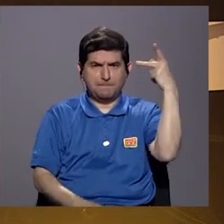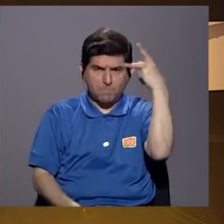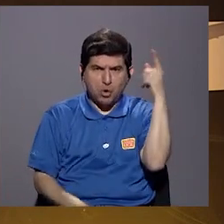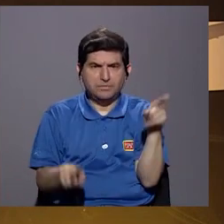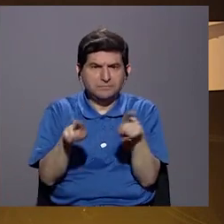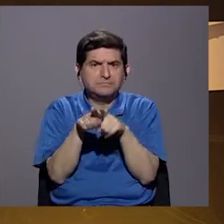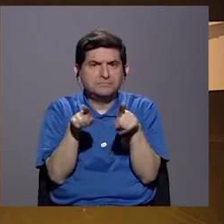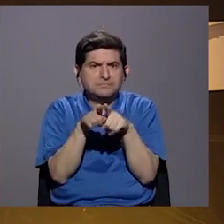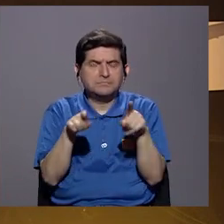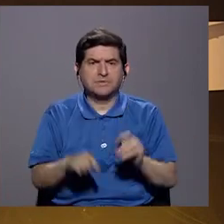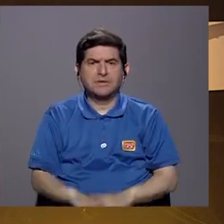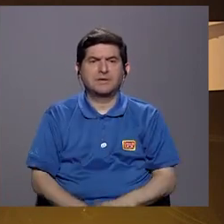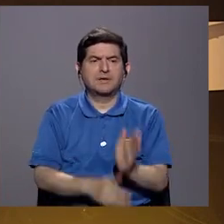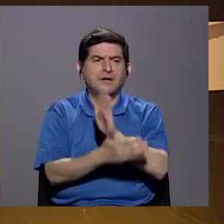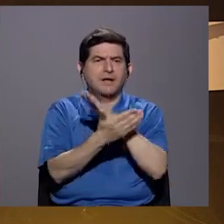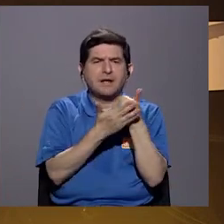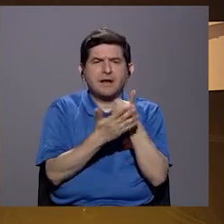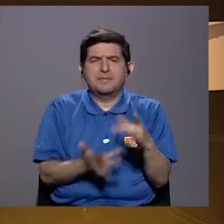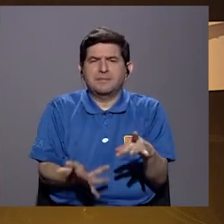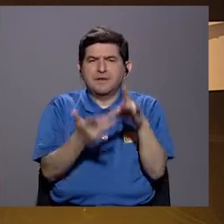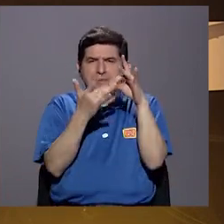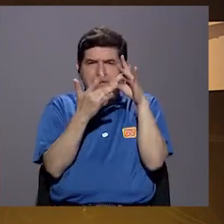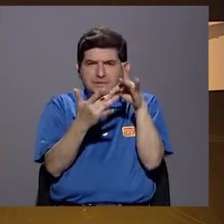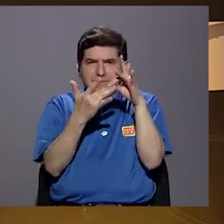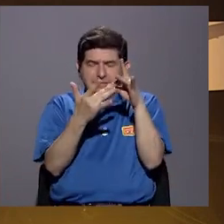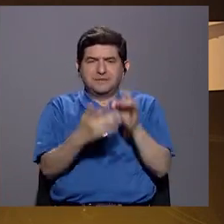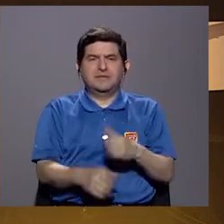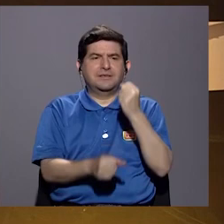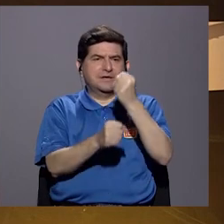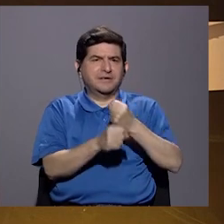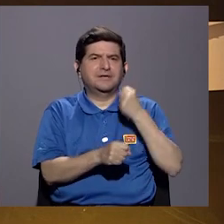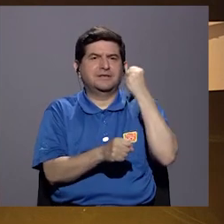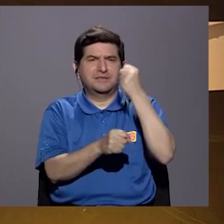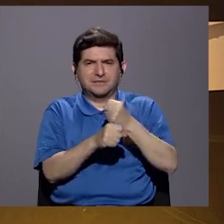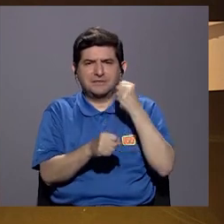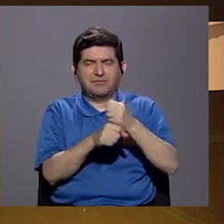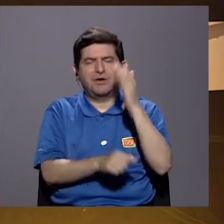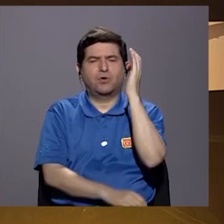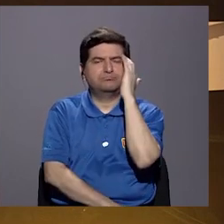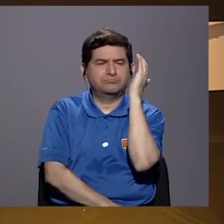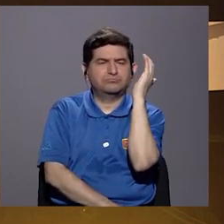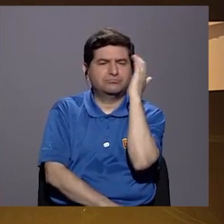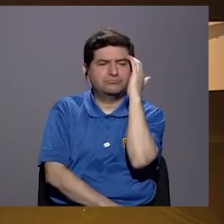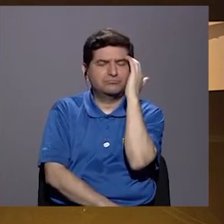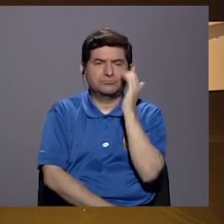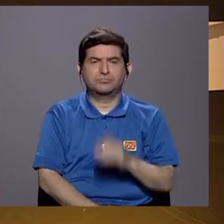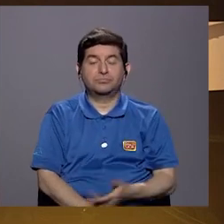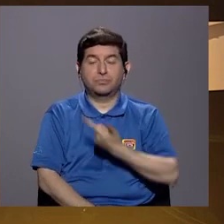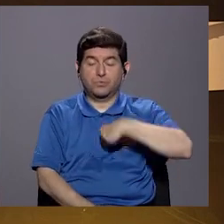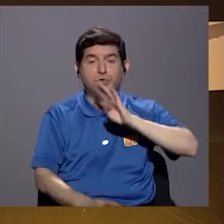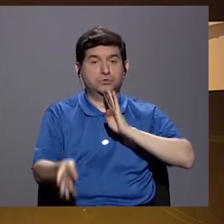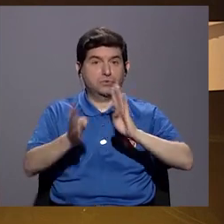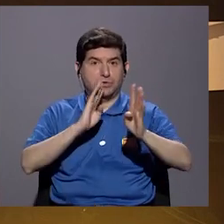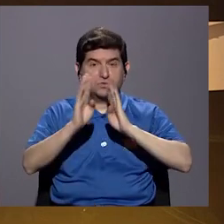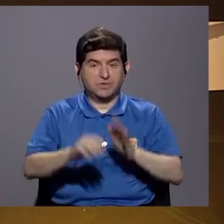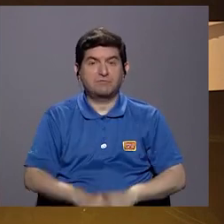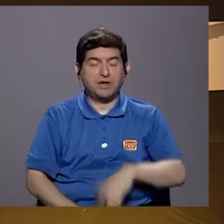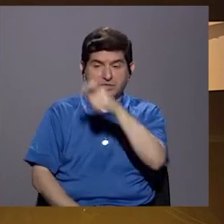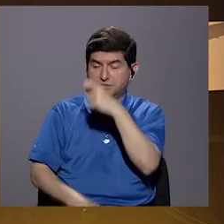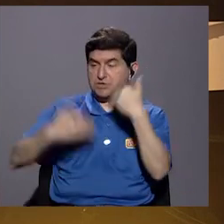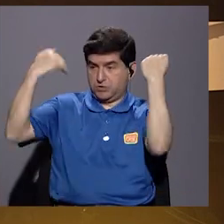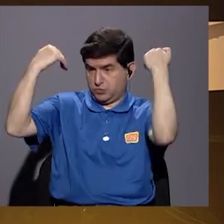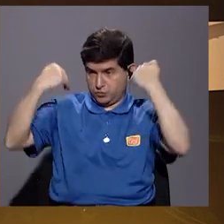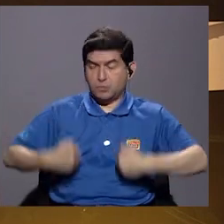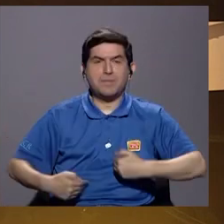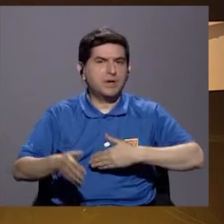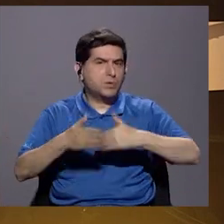político, sino en la parte de especialidades, de un trabajo consciente sobre que estamos hablando de seres